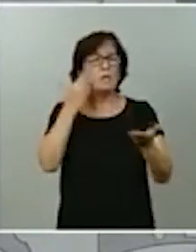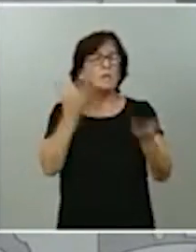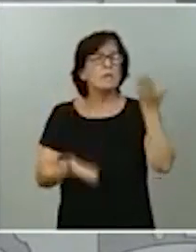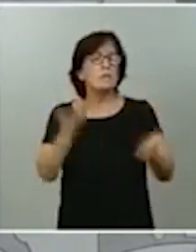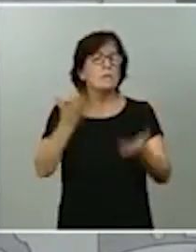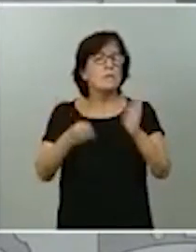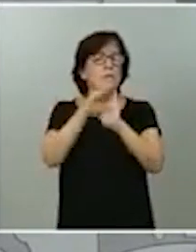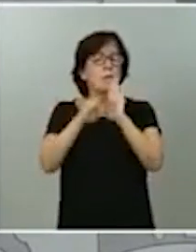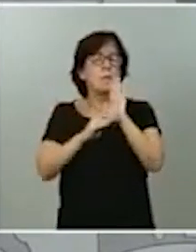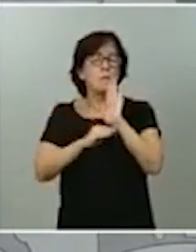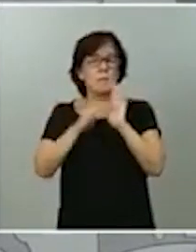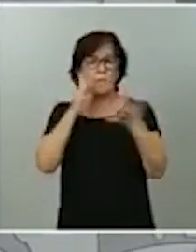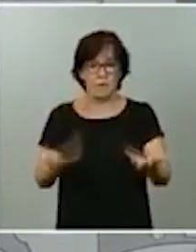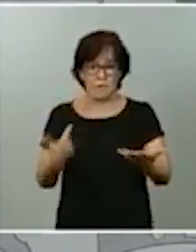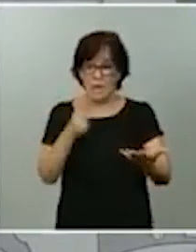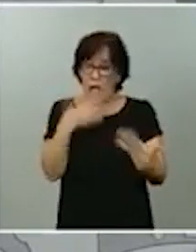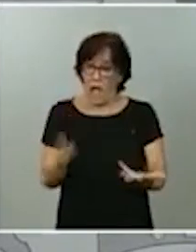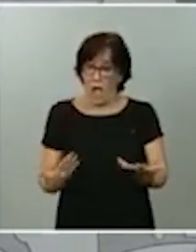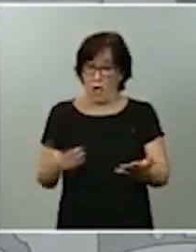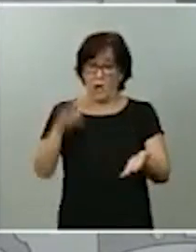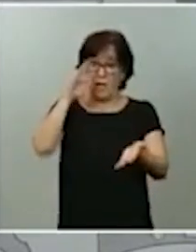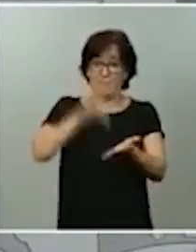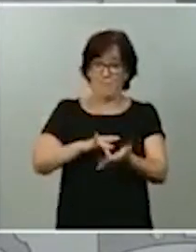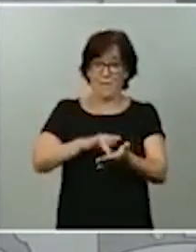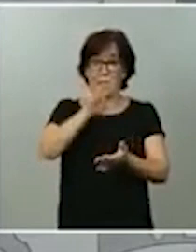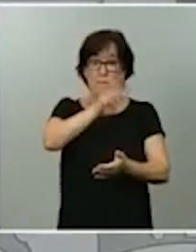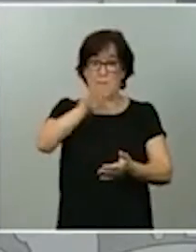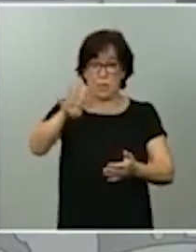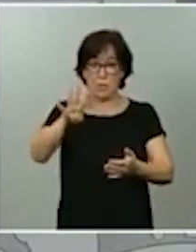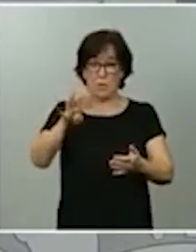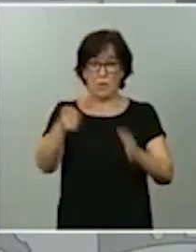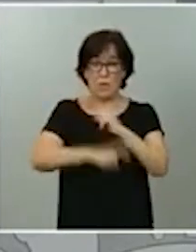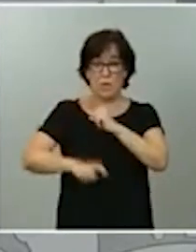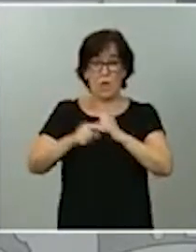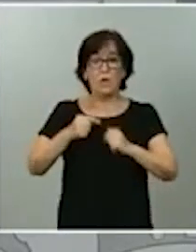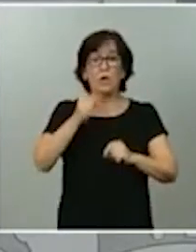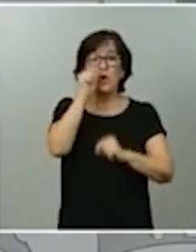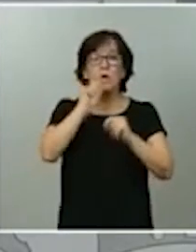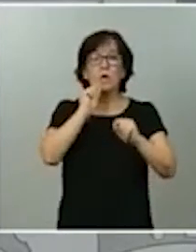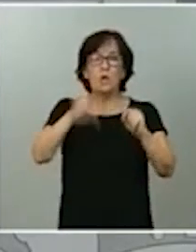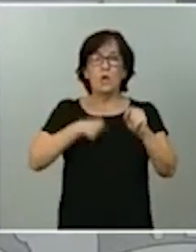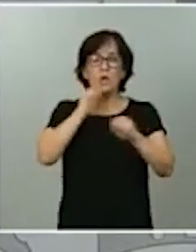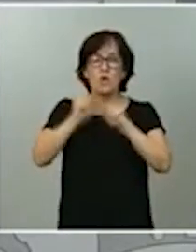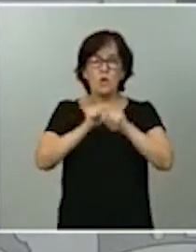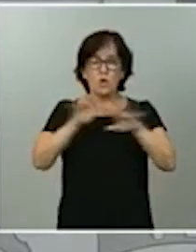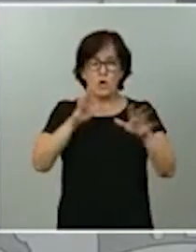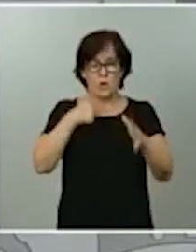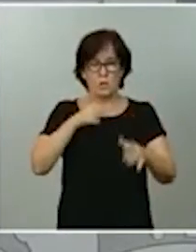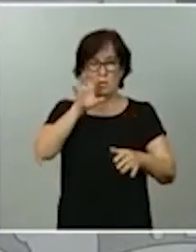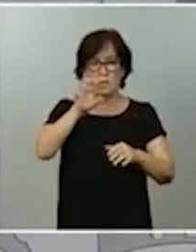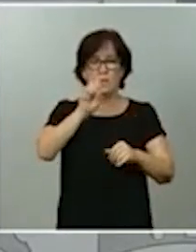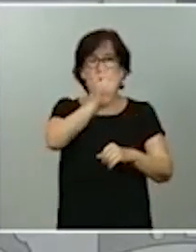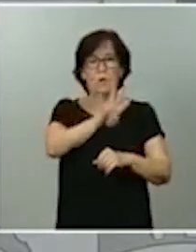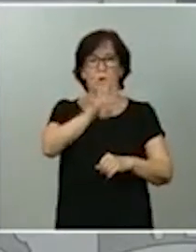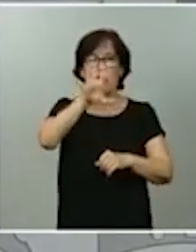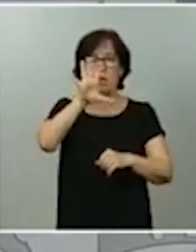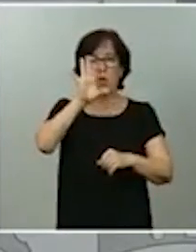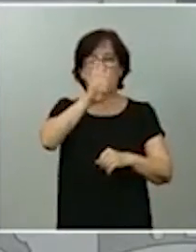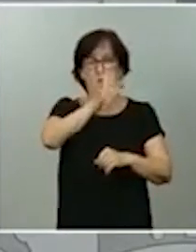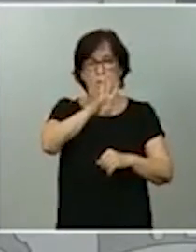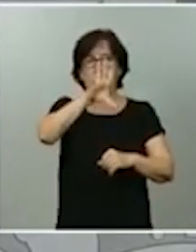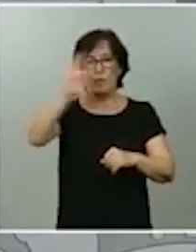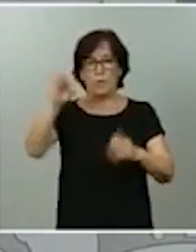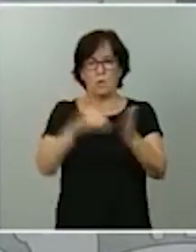actualizados, a fecha del 24 de agosto, el total de contagios en nuestro país asciende a 405.436